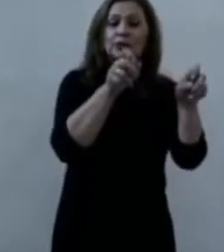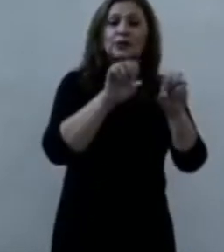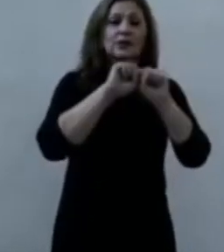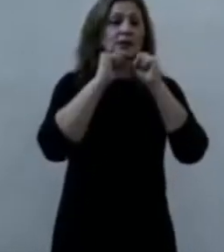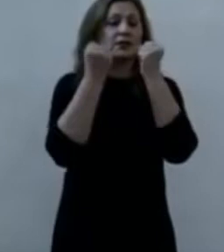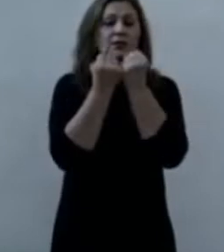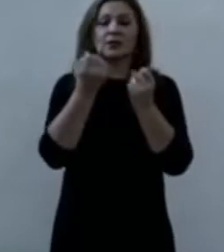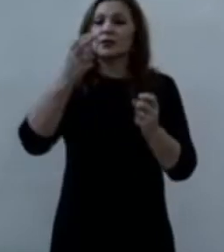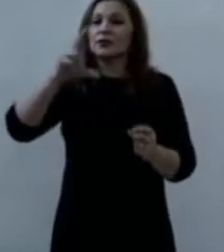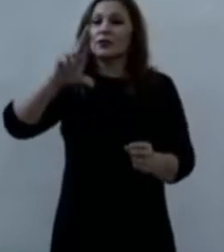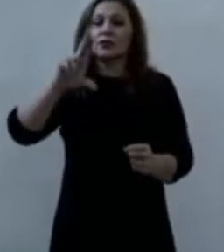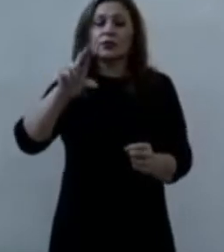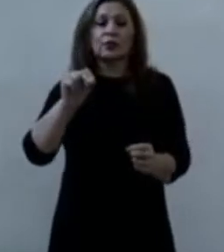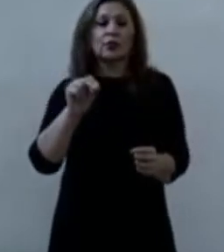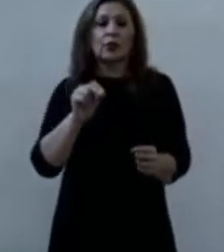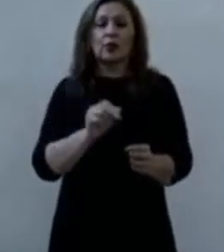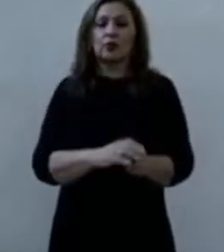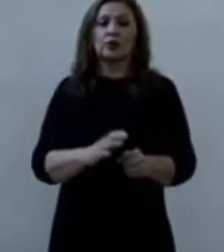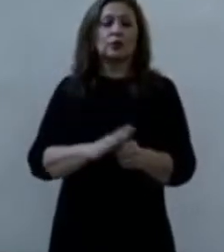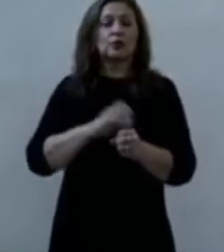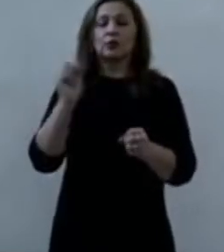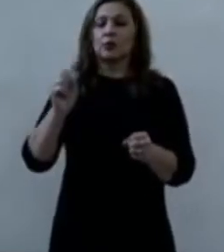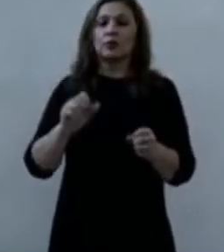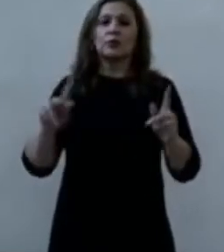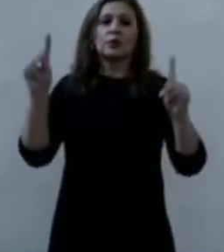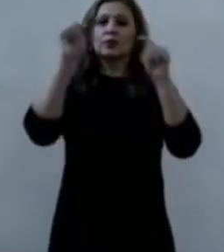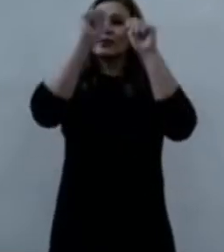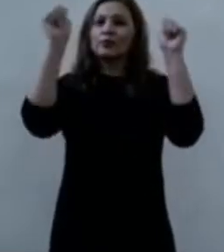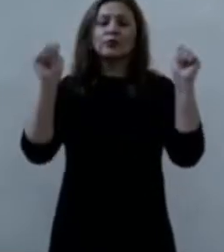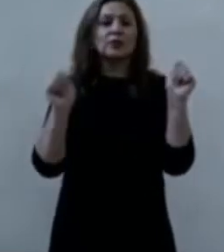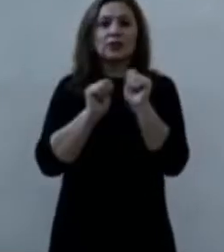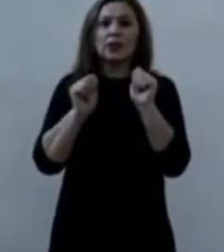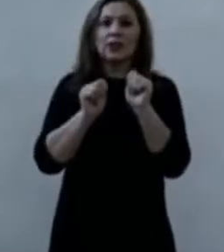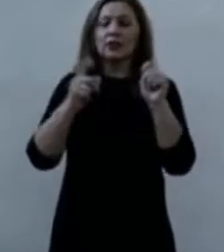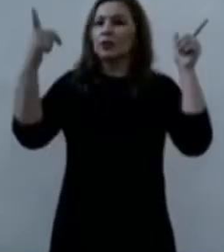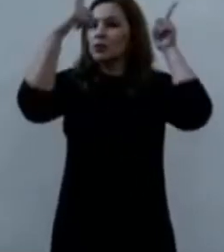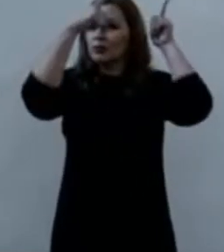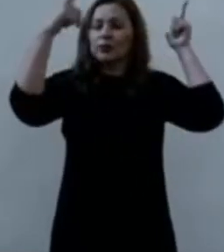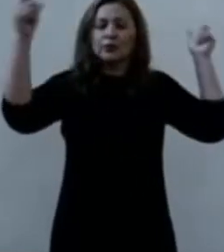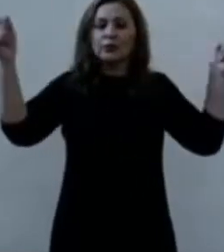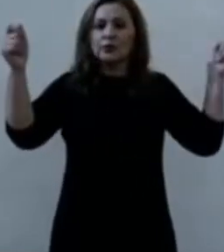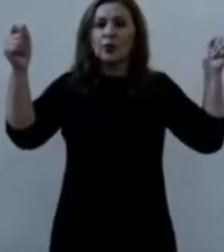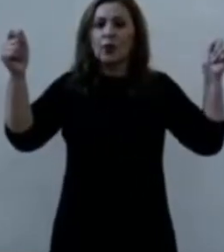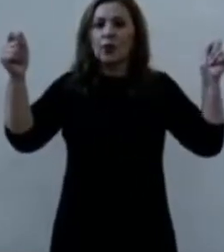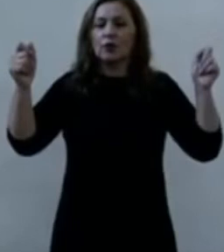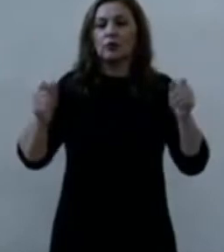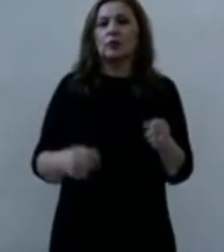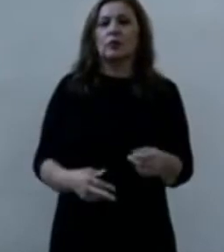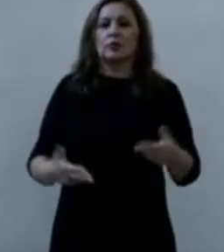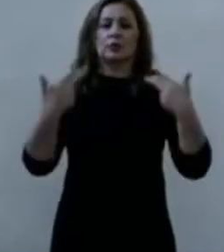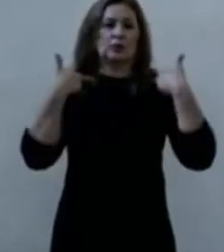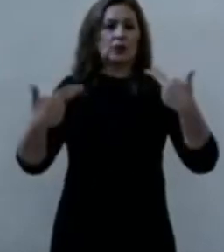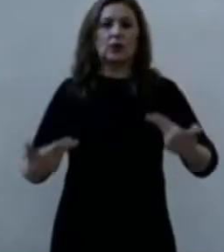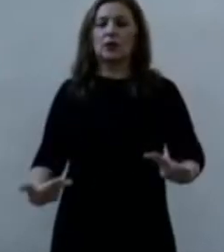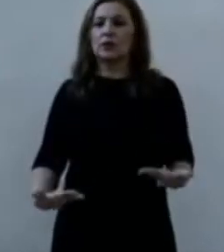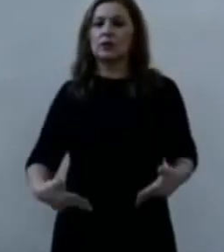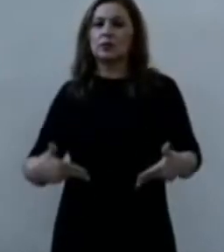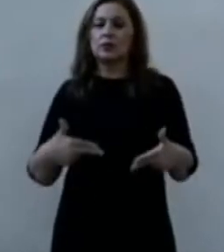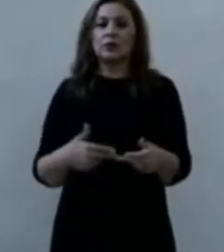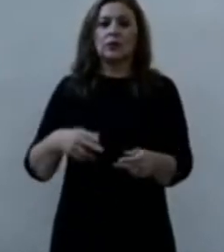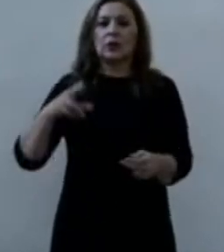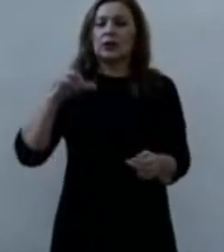no es por los títulos o los reconocimientos humanos que Él es